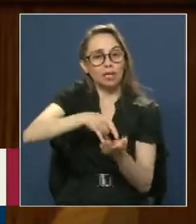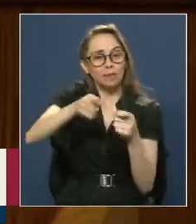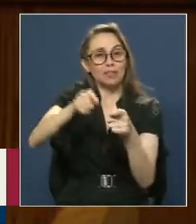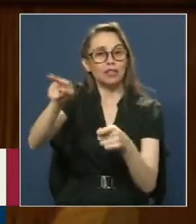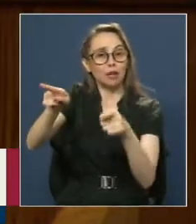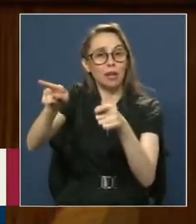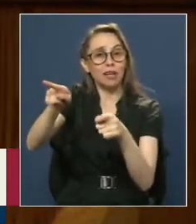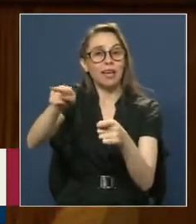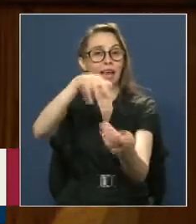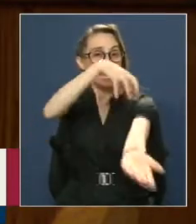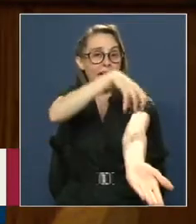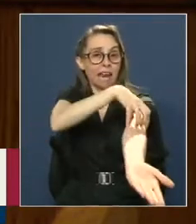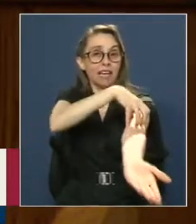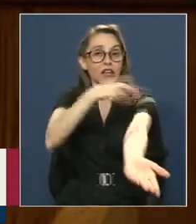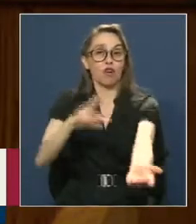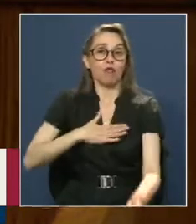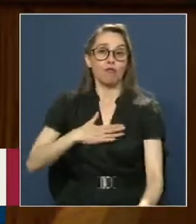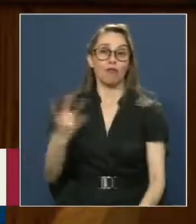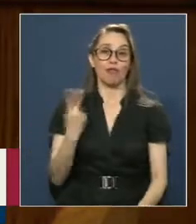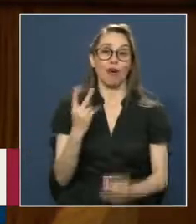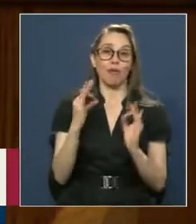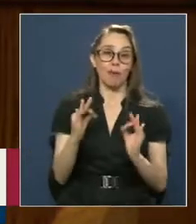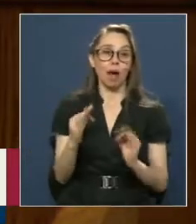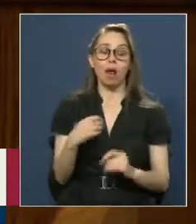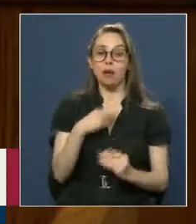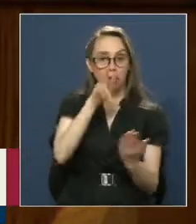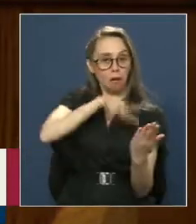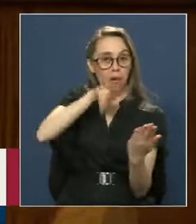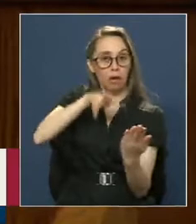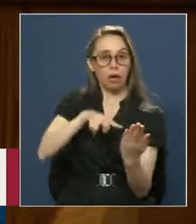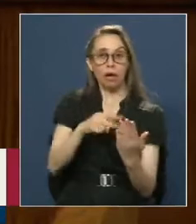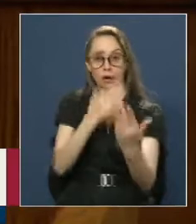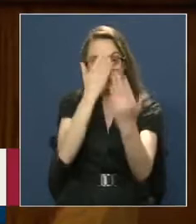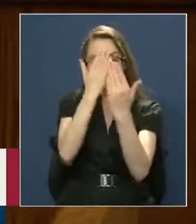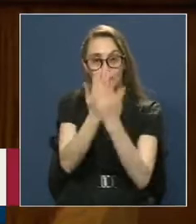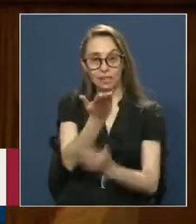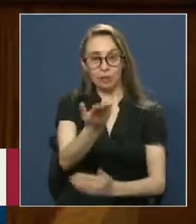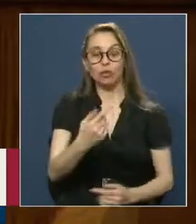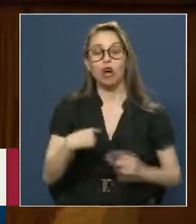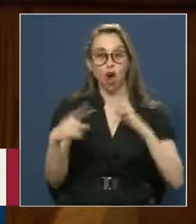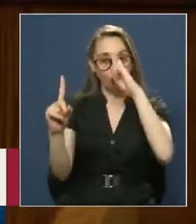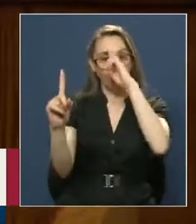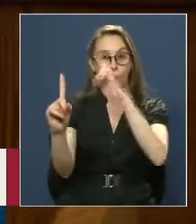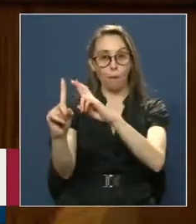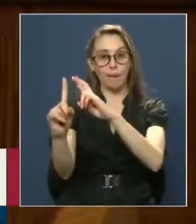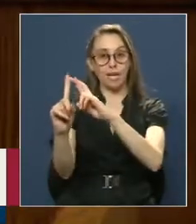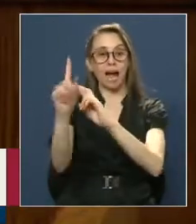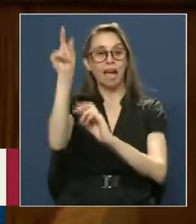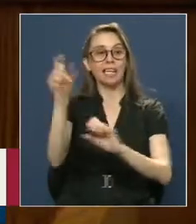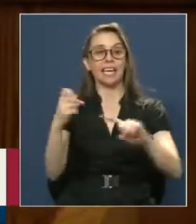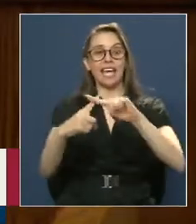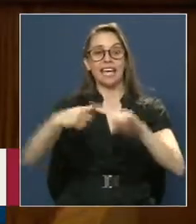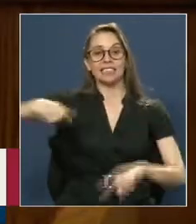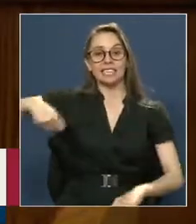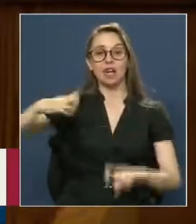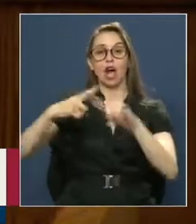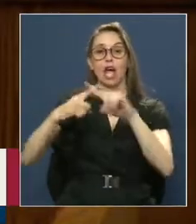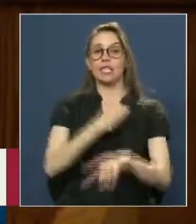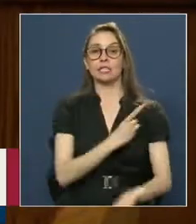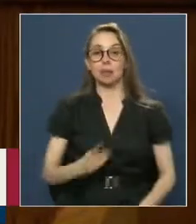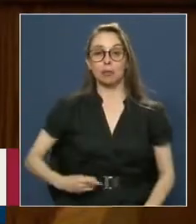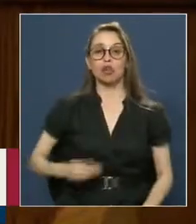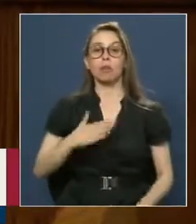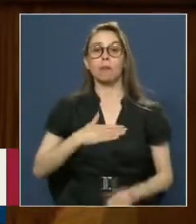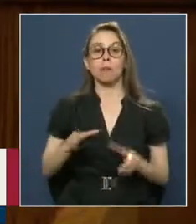Por nuestra región Hoy solamente Me queda destacar Que frente a ustedes No estoy rindiendo homenaje A un ex senador O diputado